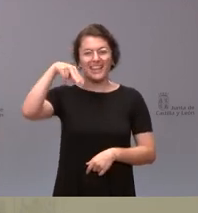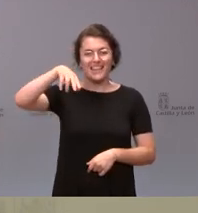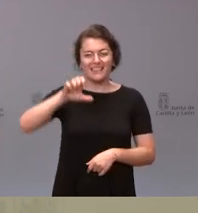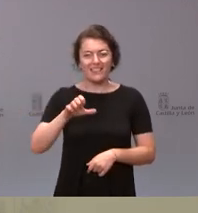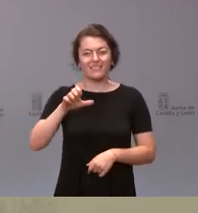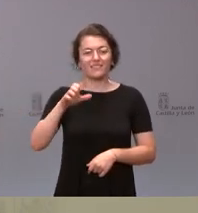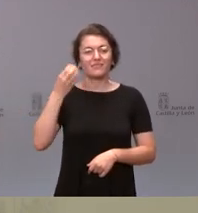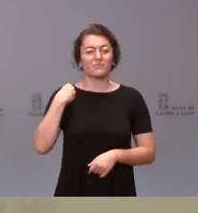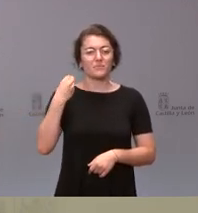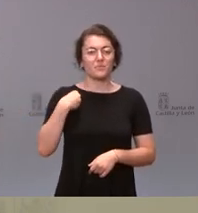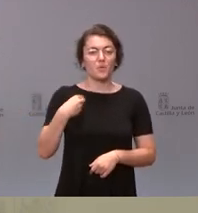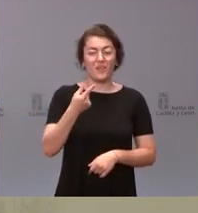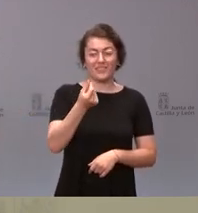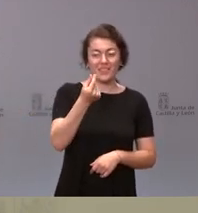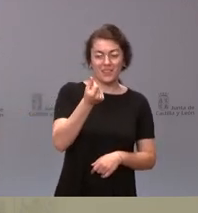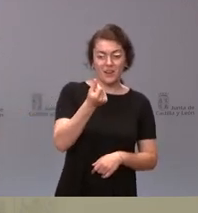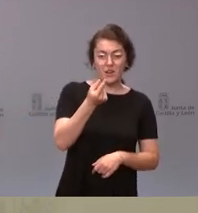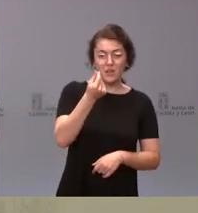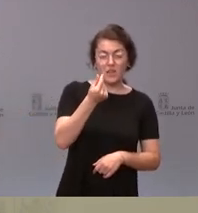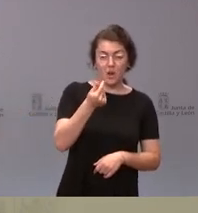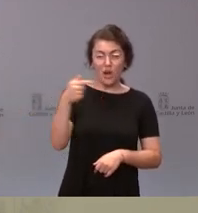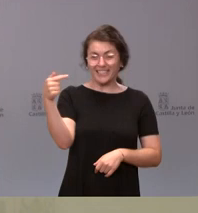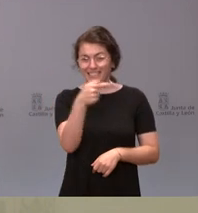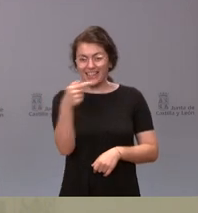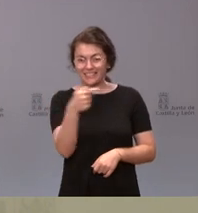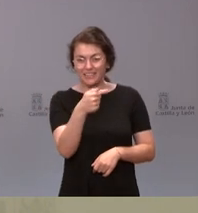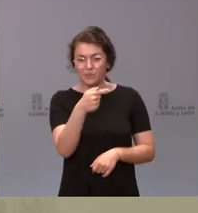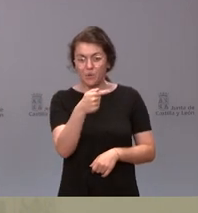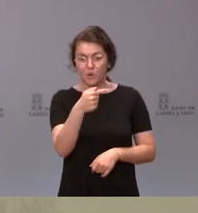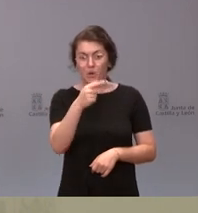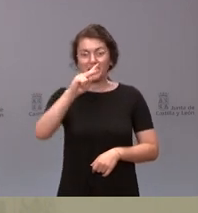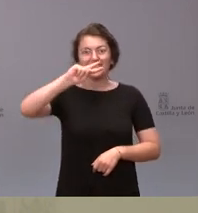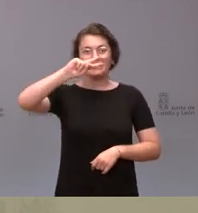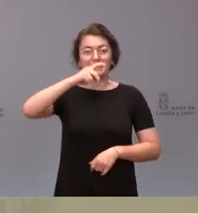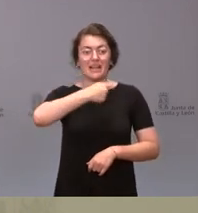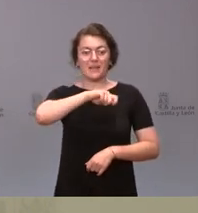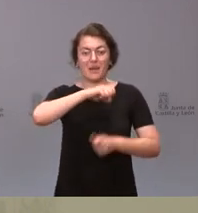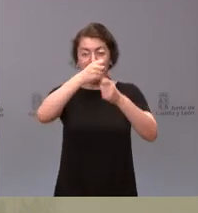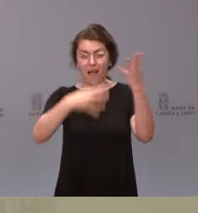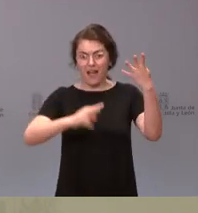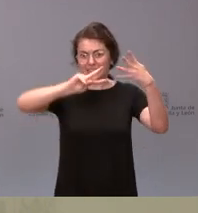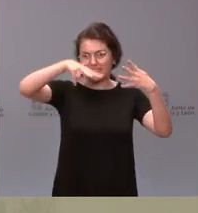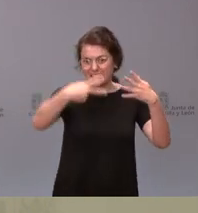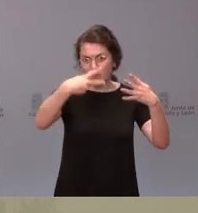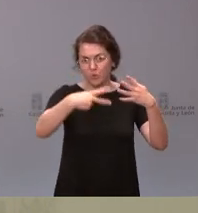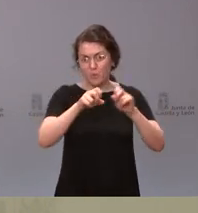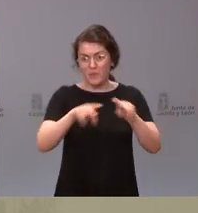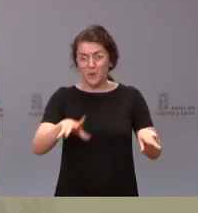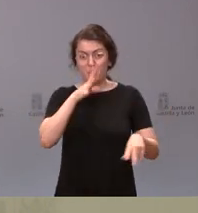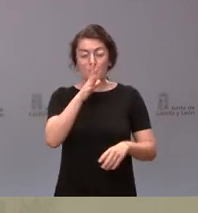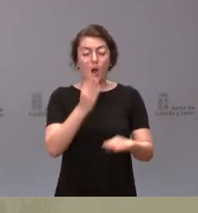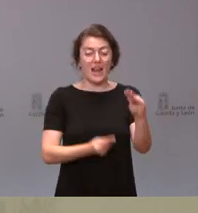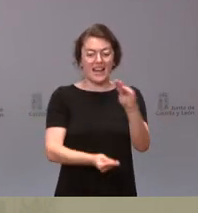negativo, el peor saldo vegetativo negativo en segundo lugar del país, con 16.211 nacimientos menos que